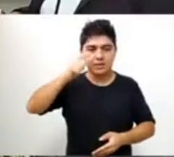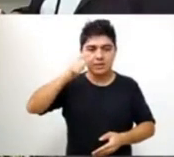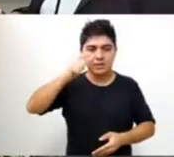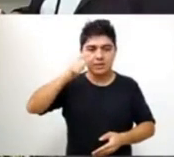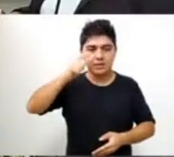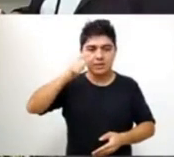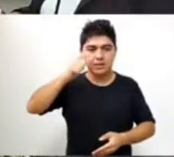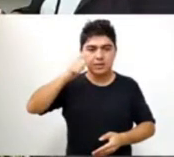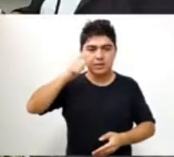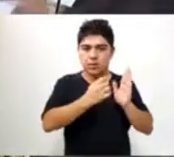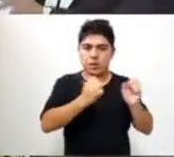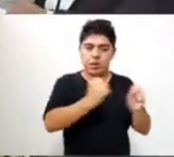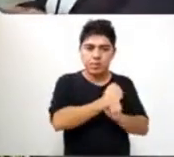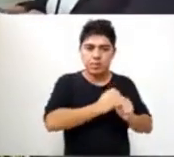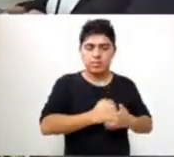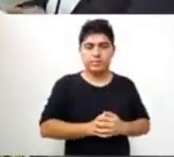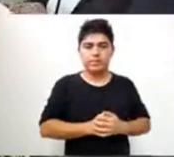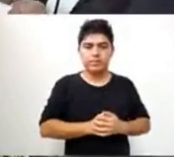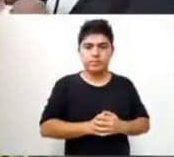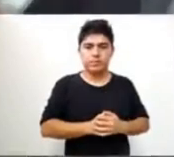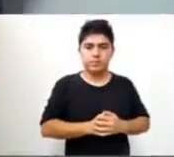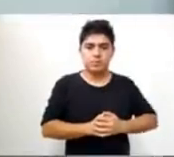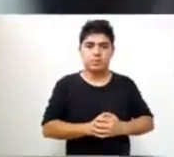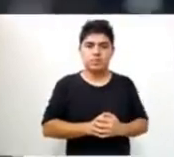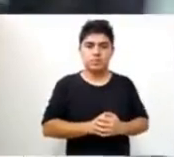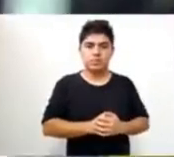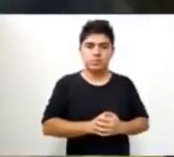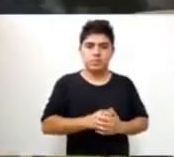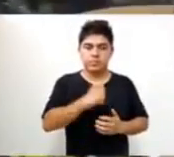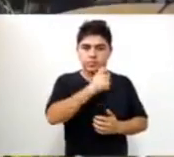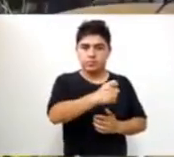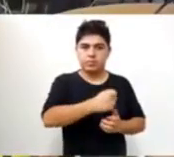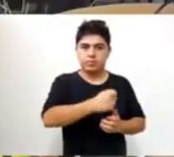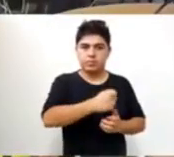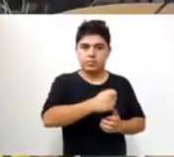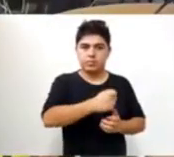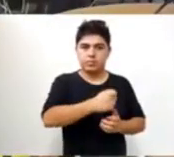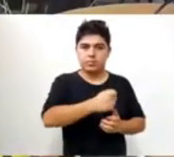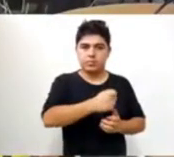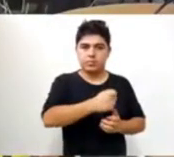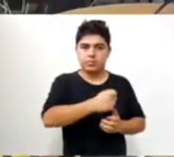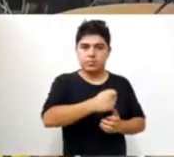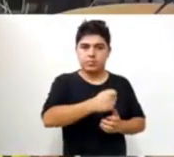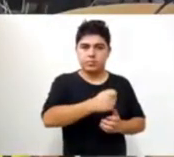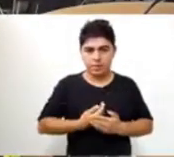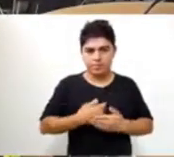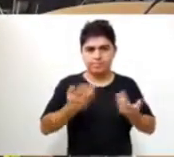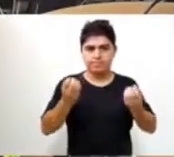4. De forma. Artículo Tiene la palabra, concejal. Gracias, señora presidenta. Bueno,